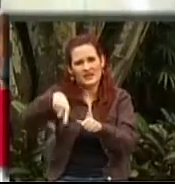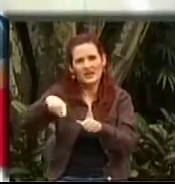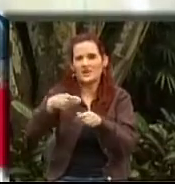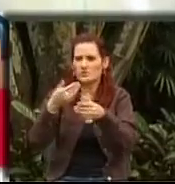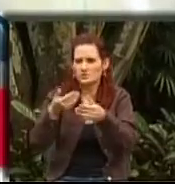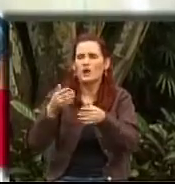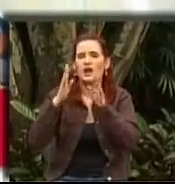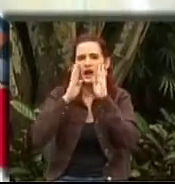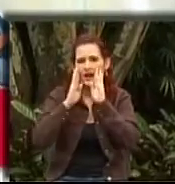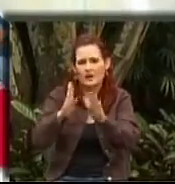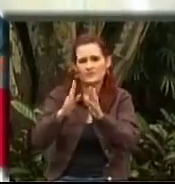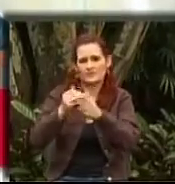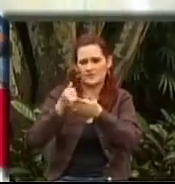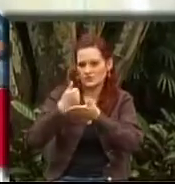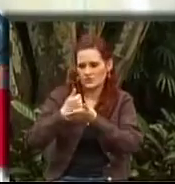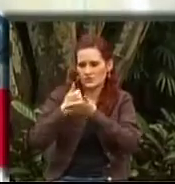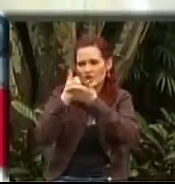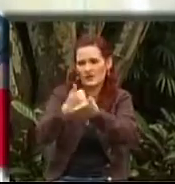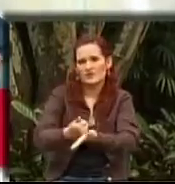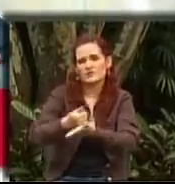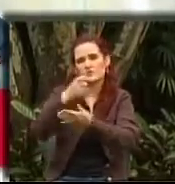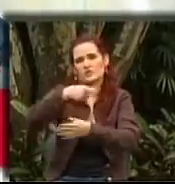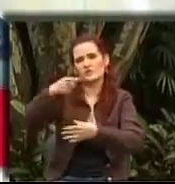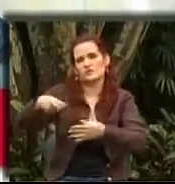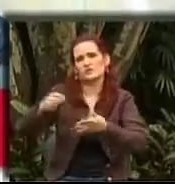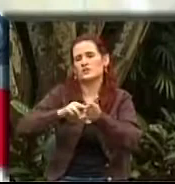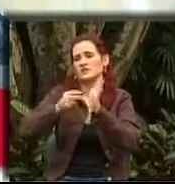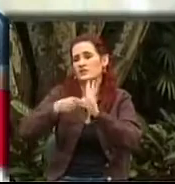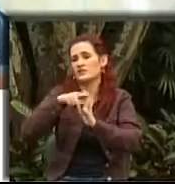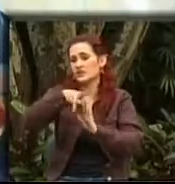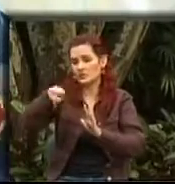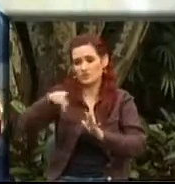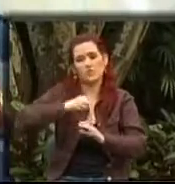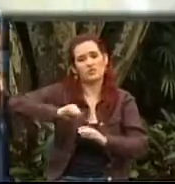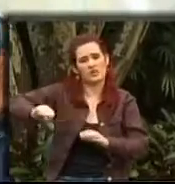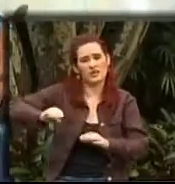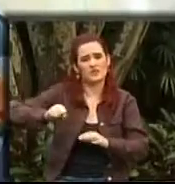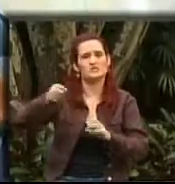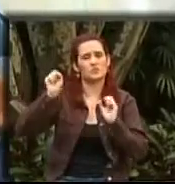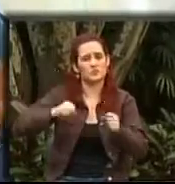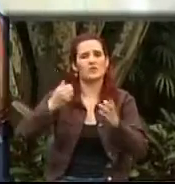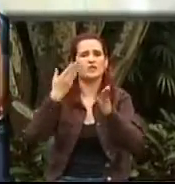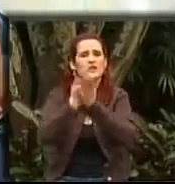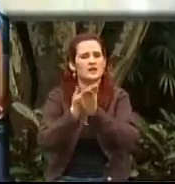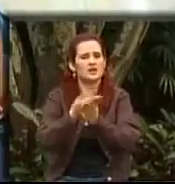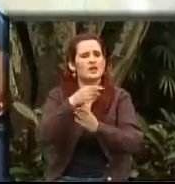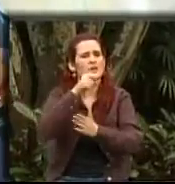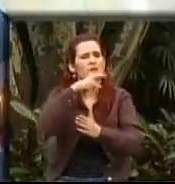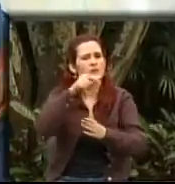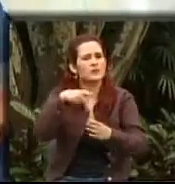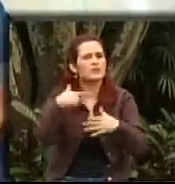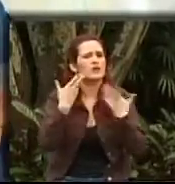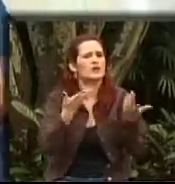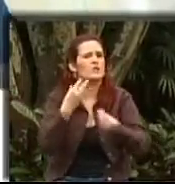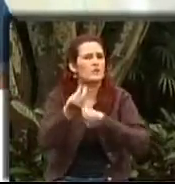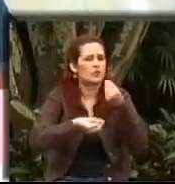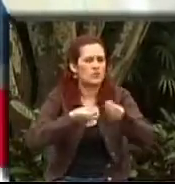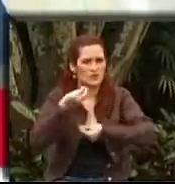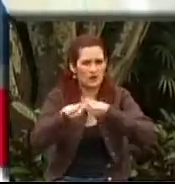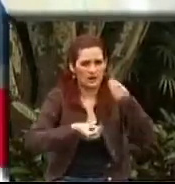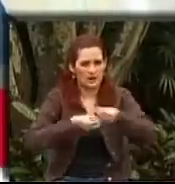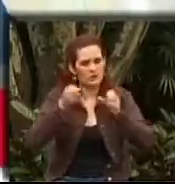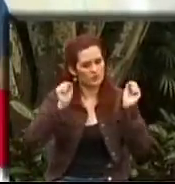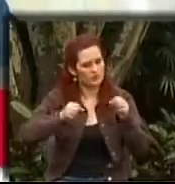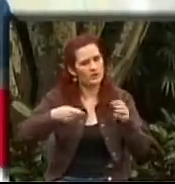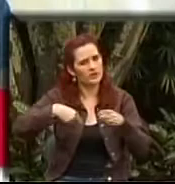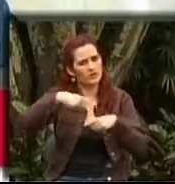y vela porque las personas no sean vulneradas en esos derechos que tienen en cada uno de los servicios de salud que